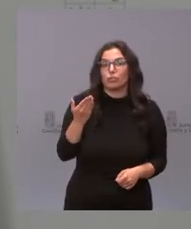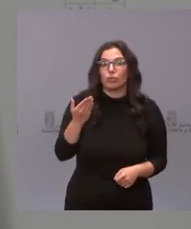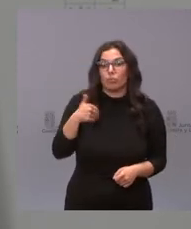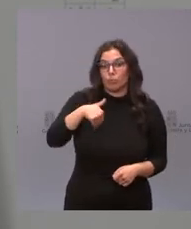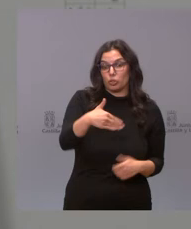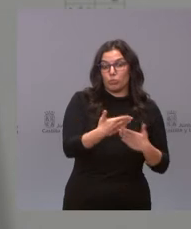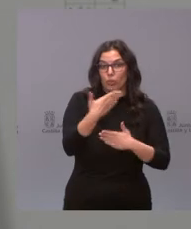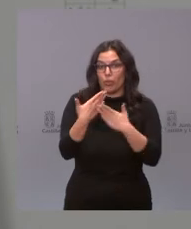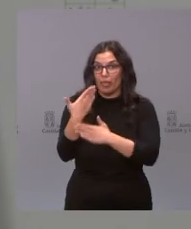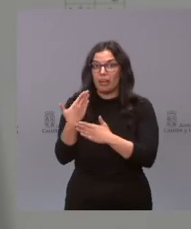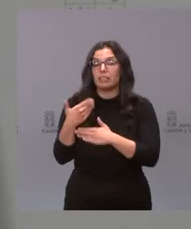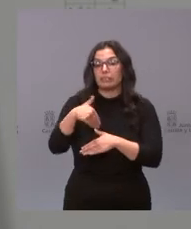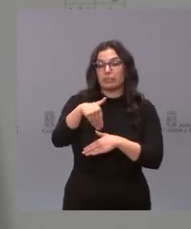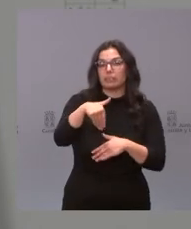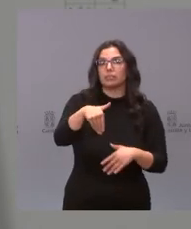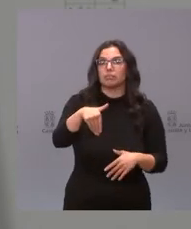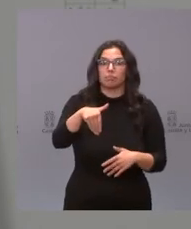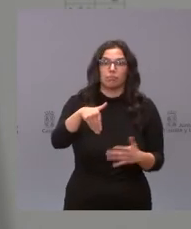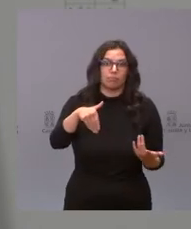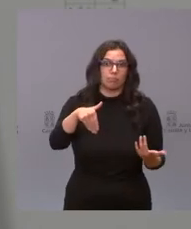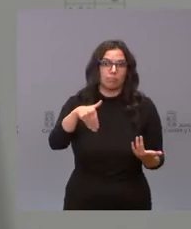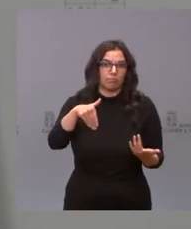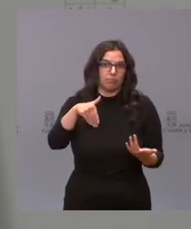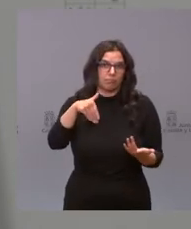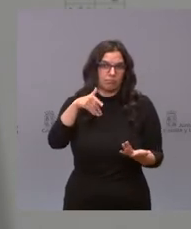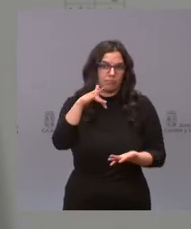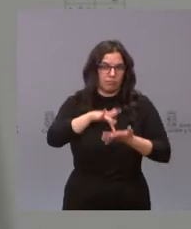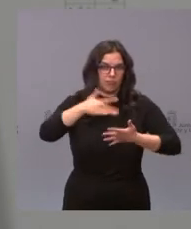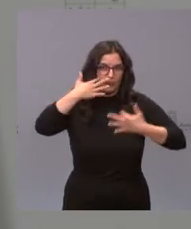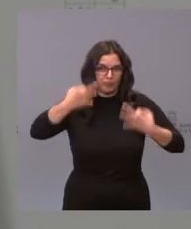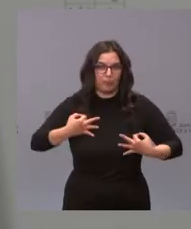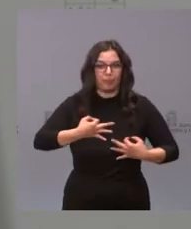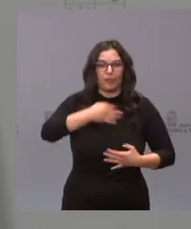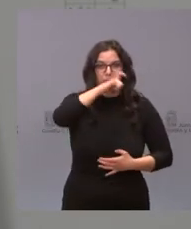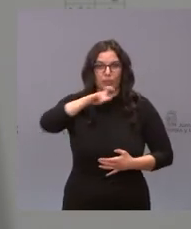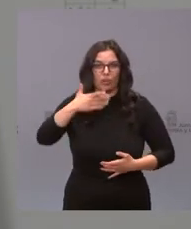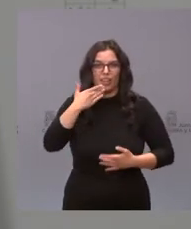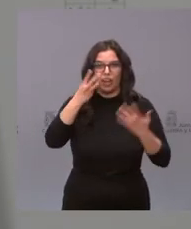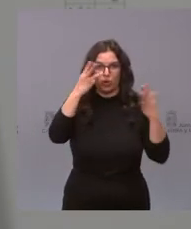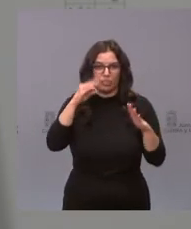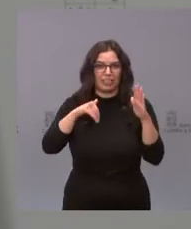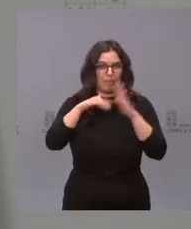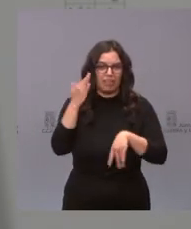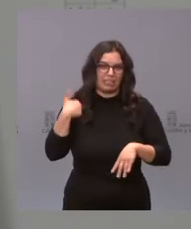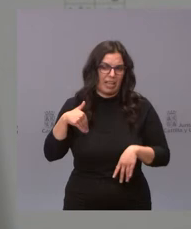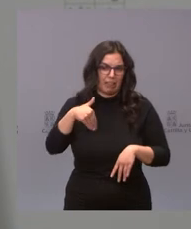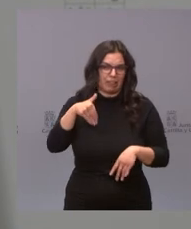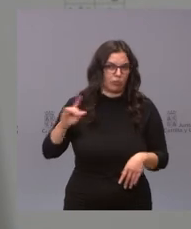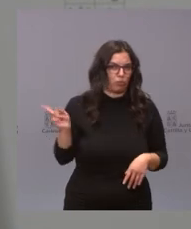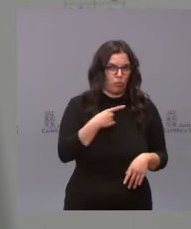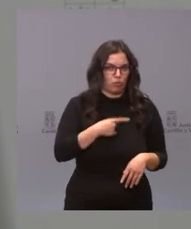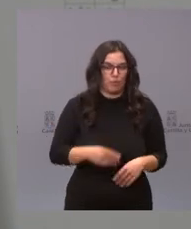los próximos días esto será una realidad a los mayores de 80 años en toda nuestra comunidad autónoma